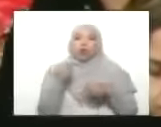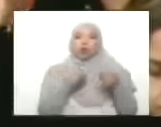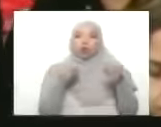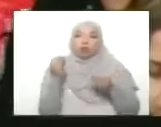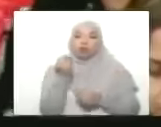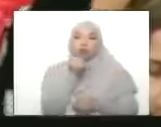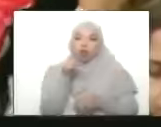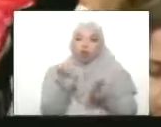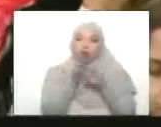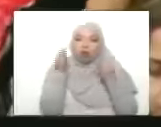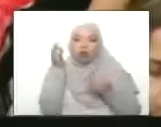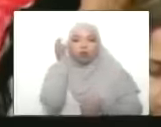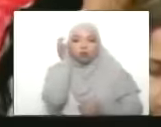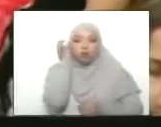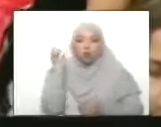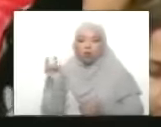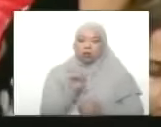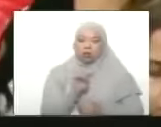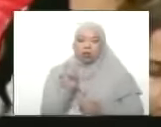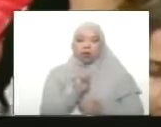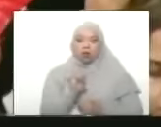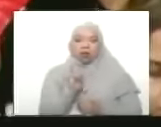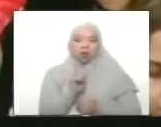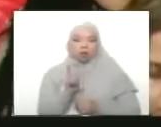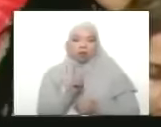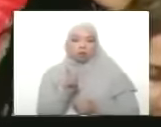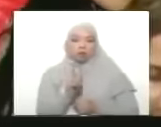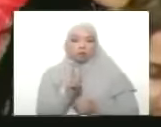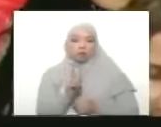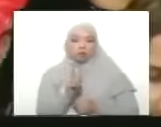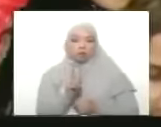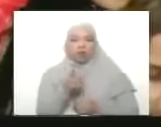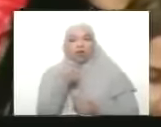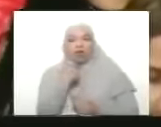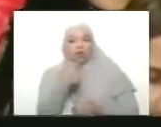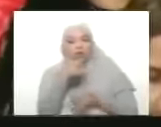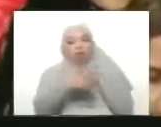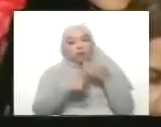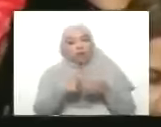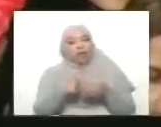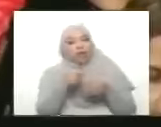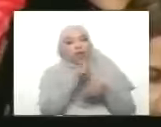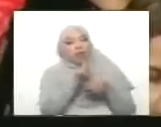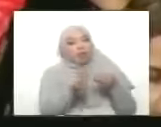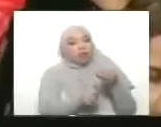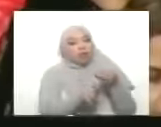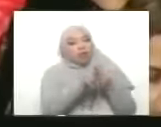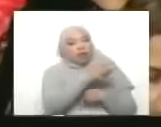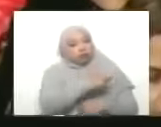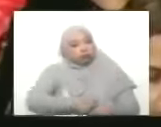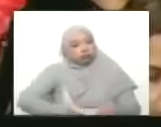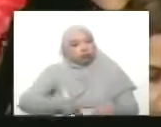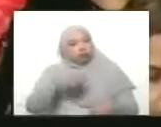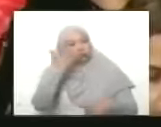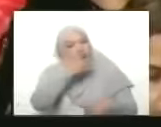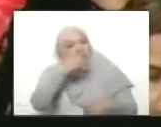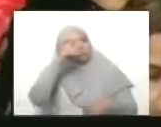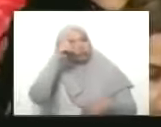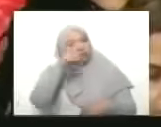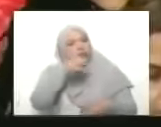femenino de Venezuela del espacio público para como lo decía la vicepresidenta determinar esos